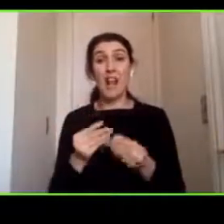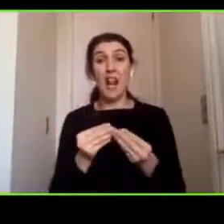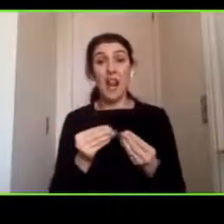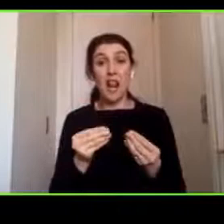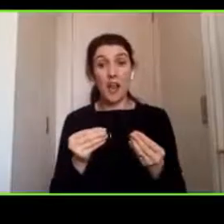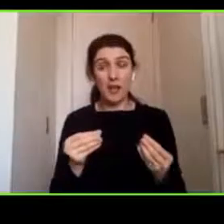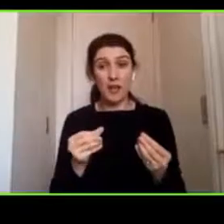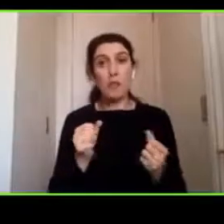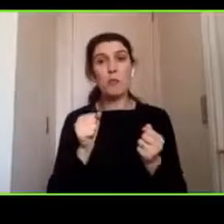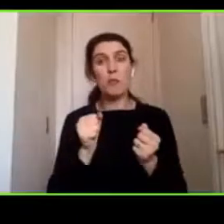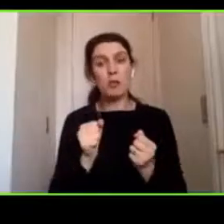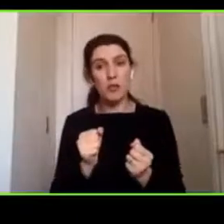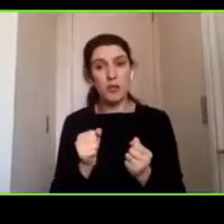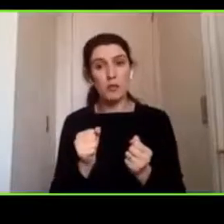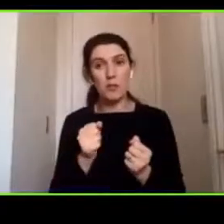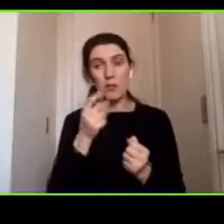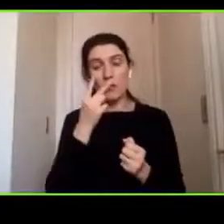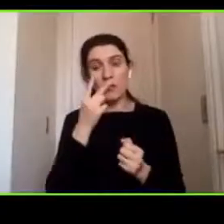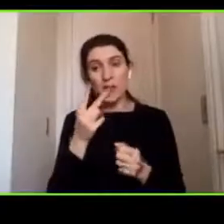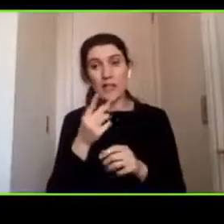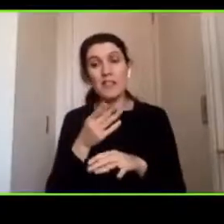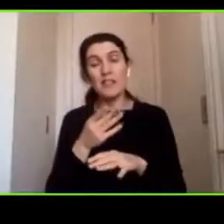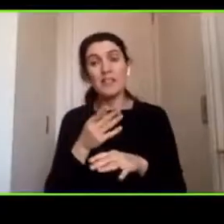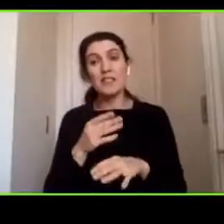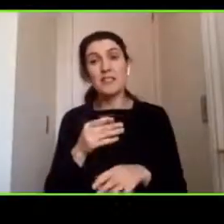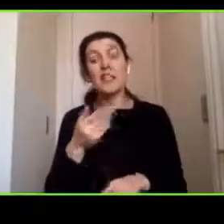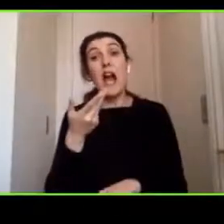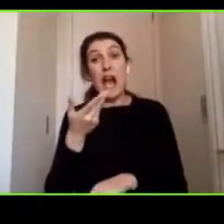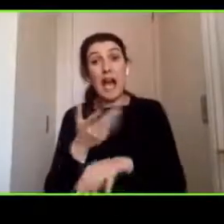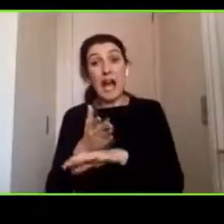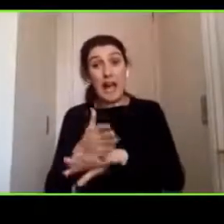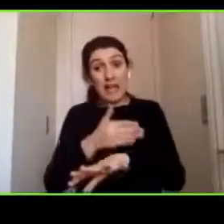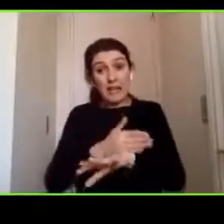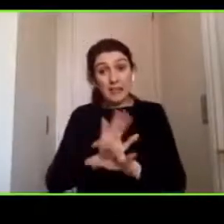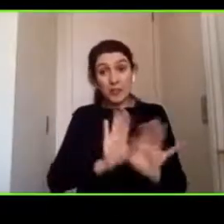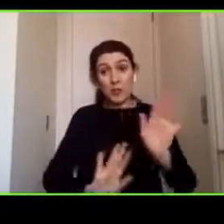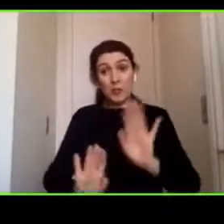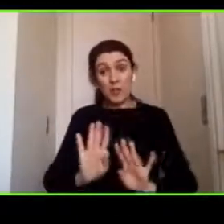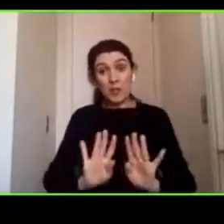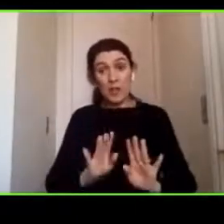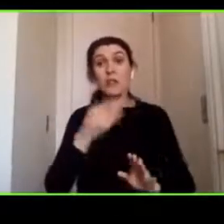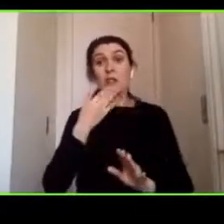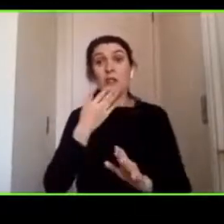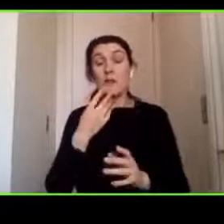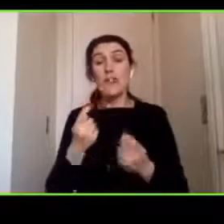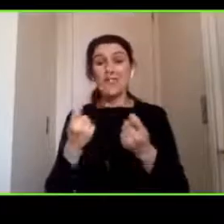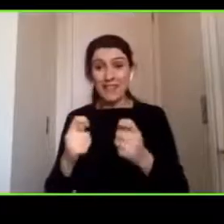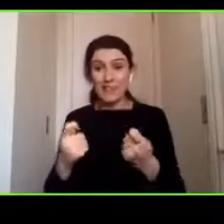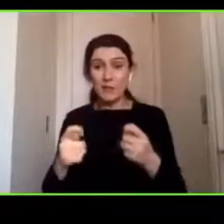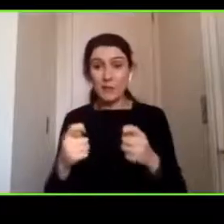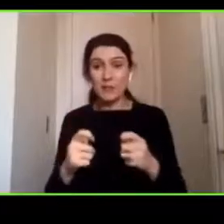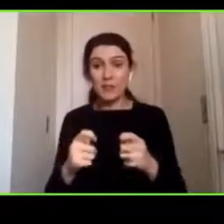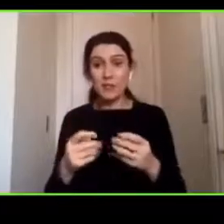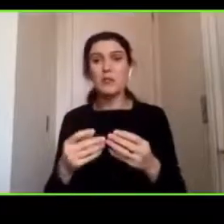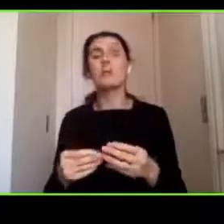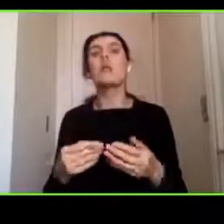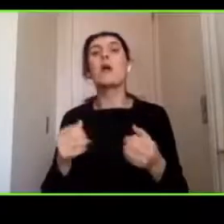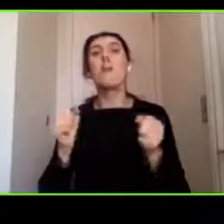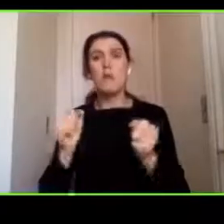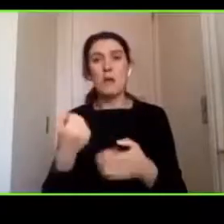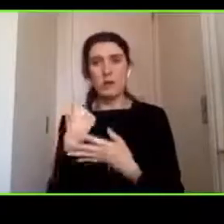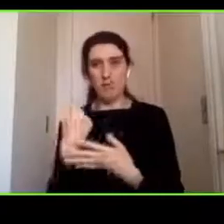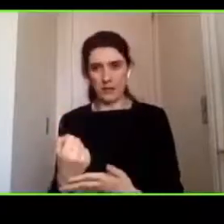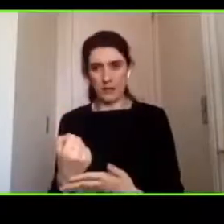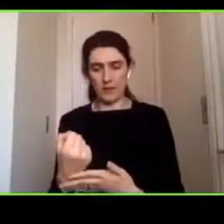esto en algún momento con prevención y tratamiento se dan. Si el TEC es severo que es a donde